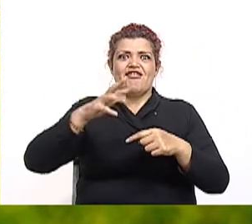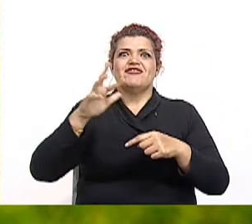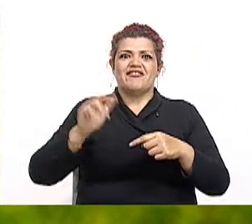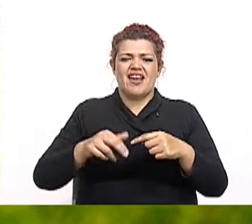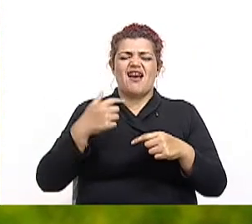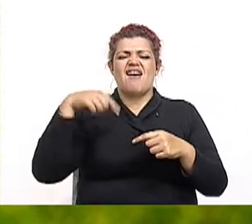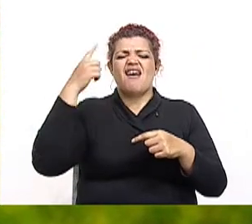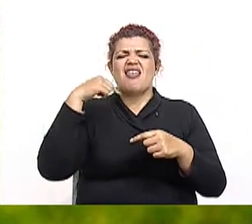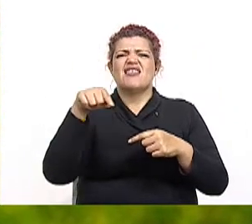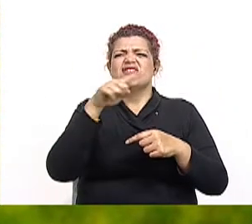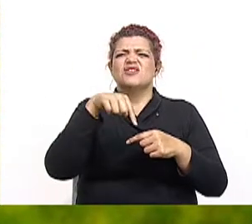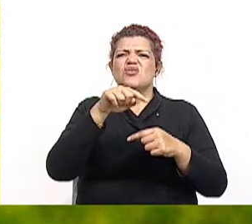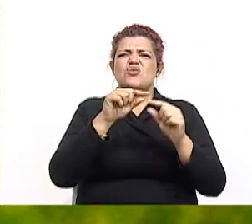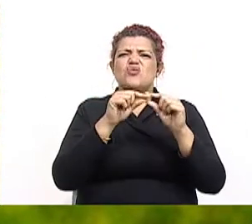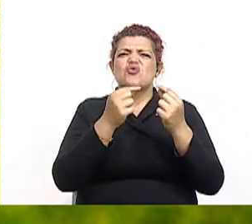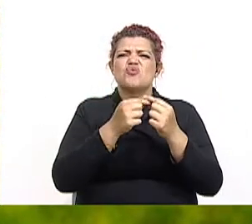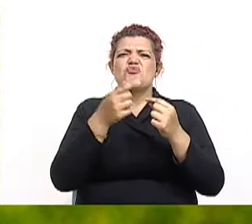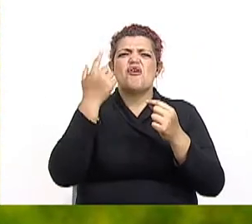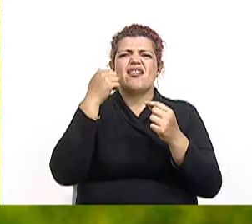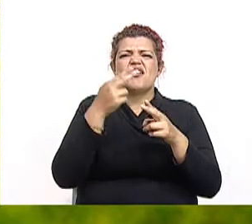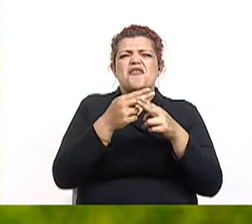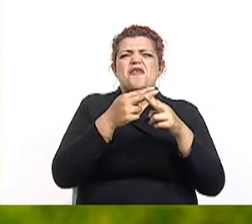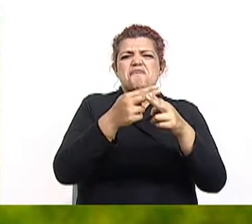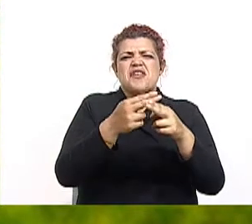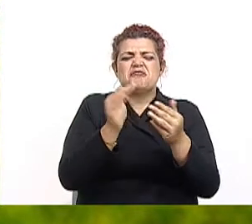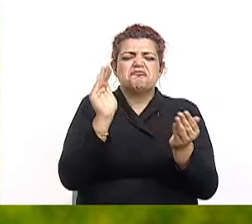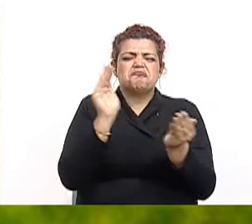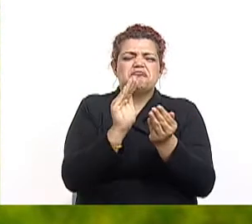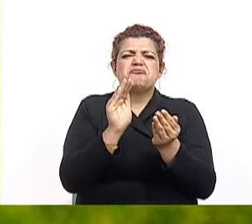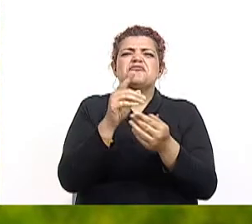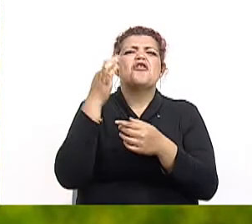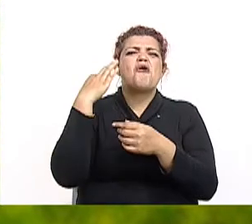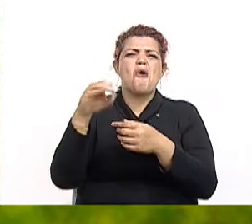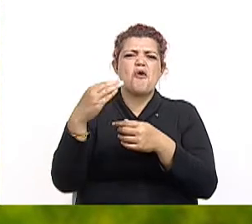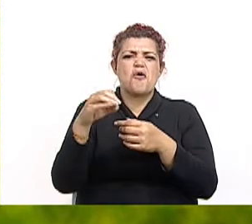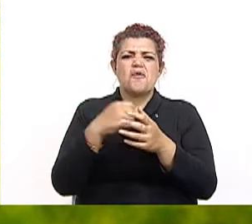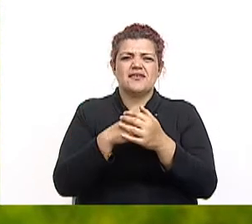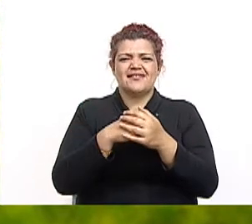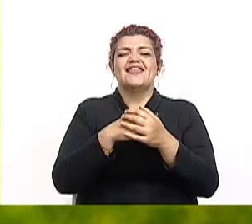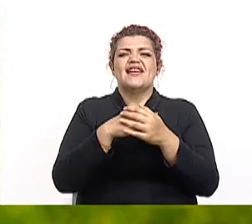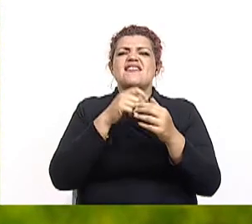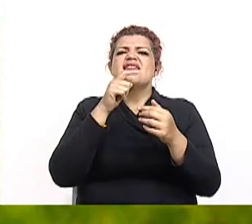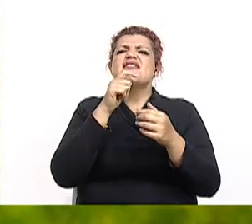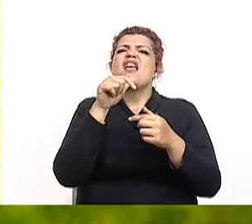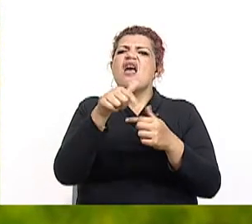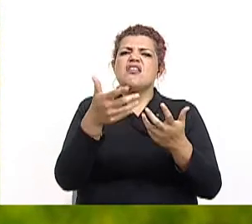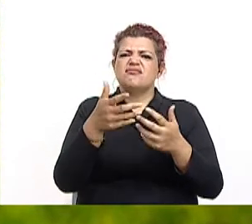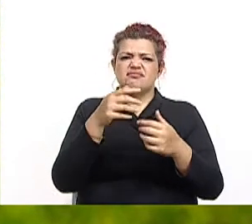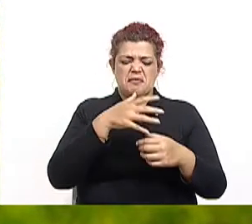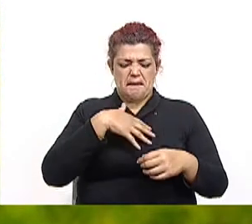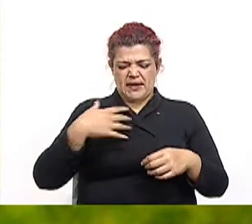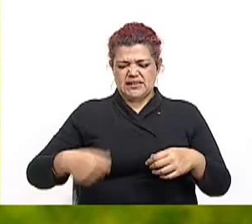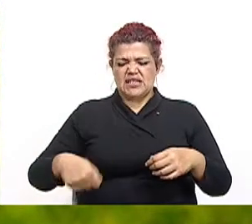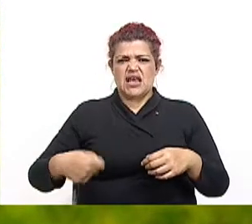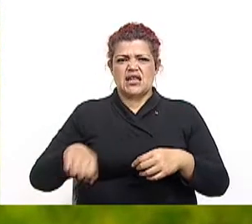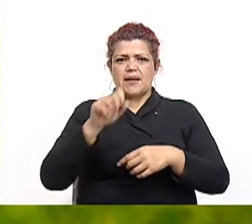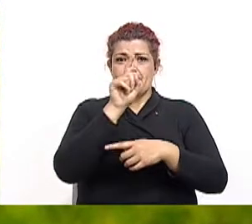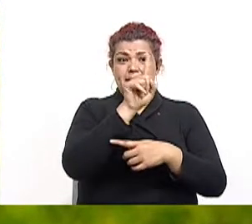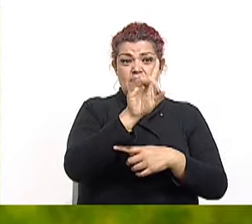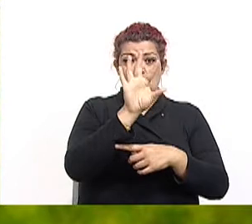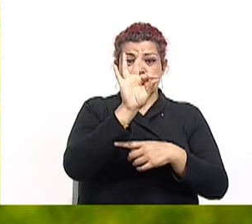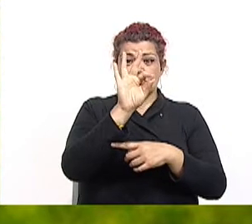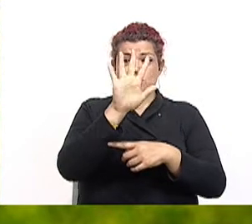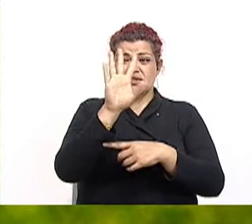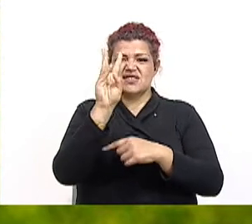le conoció como Los Chaparritos de Oro. ¿Quién ocupaba el puesto de presidente de Costa Rica en 1956?